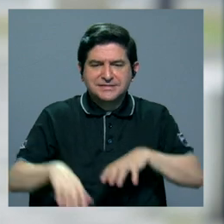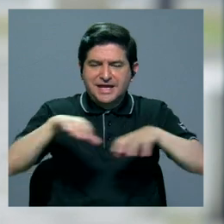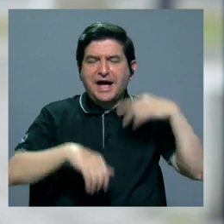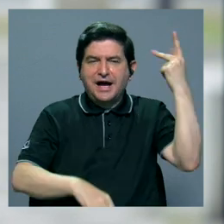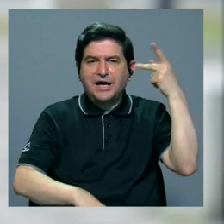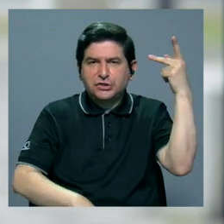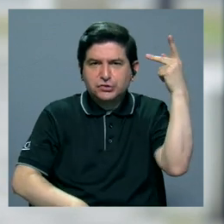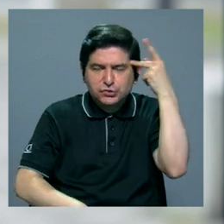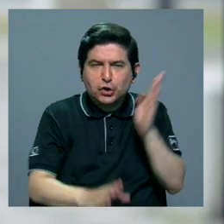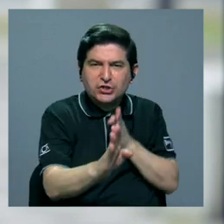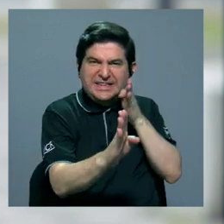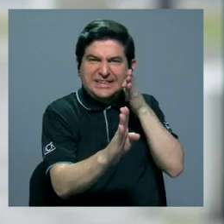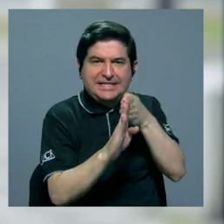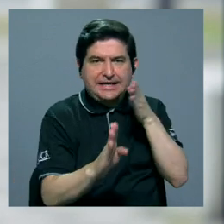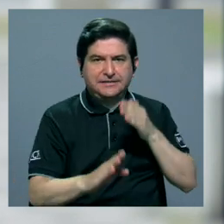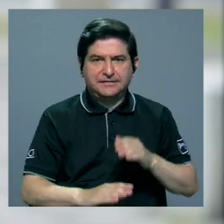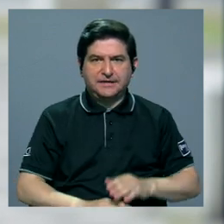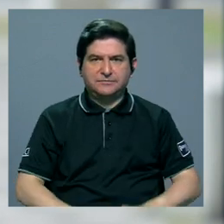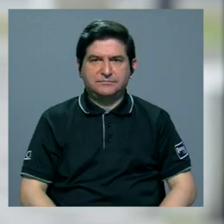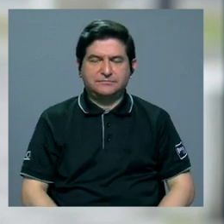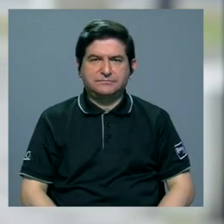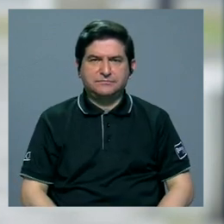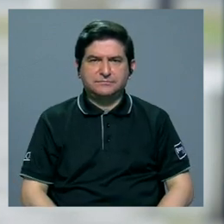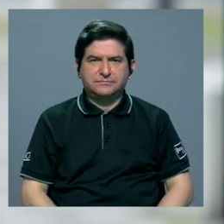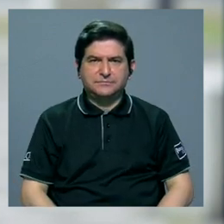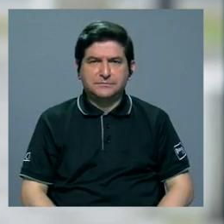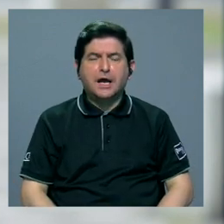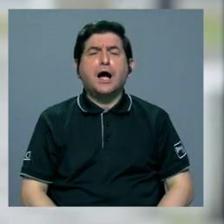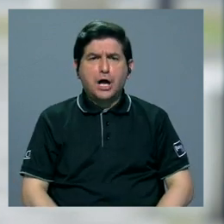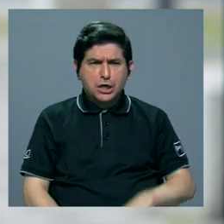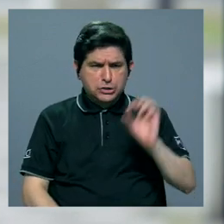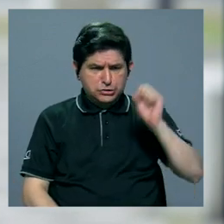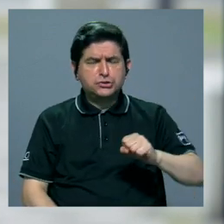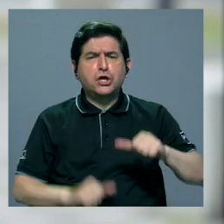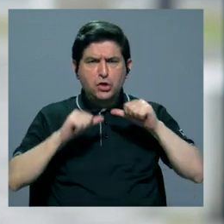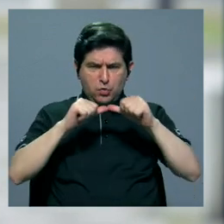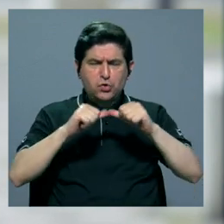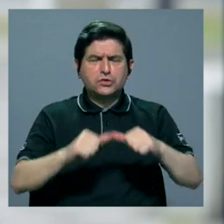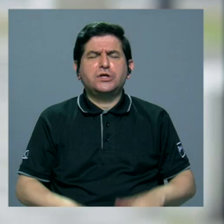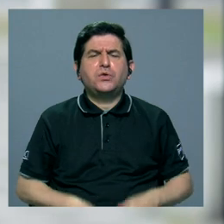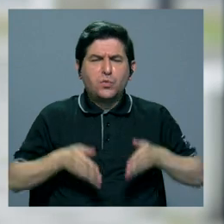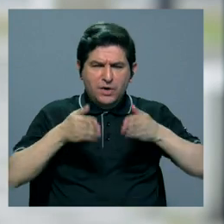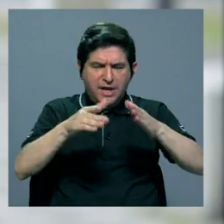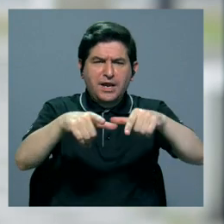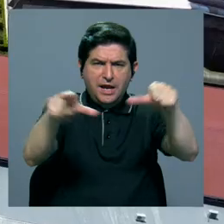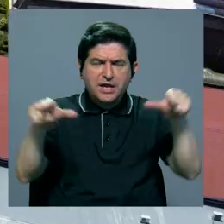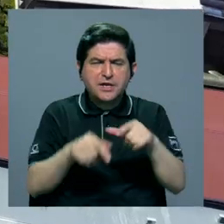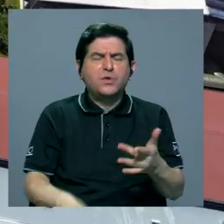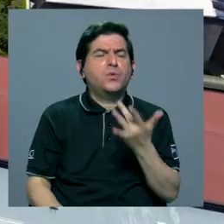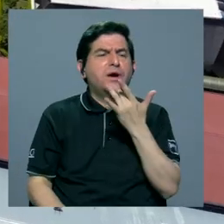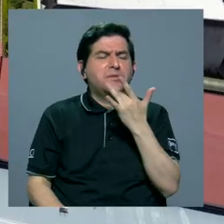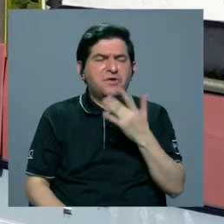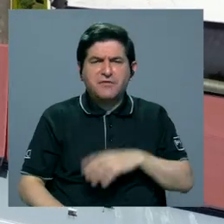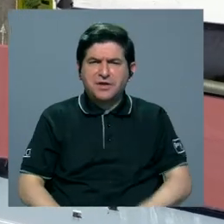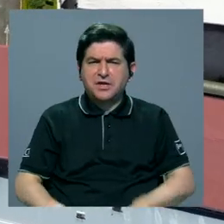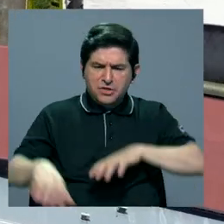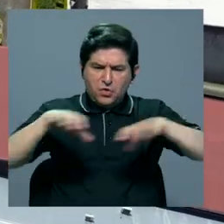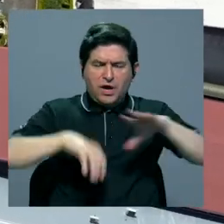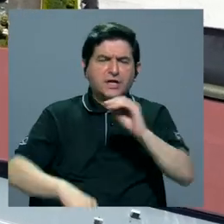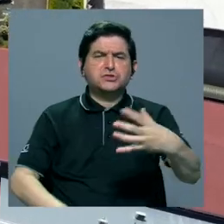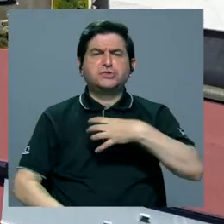política directa Es decir, todavía se privilegian las calles como campo de acción Y como campo de protesta